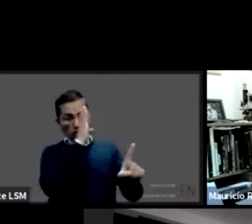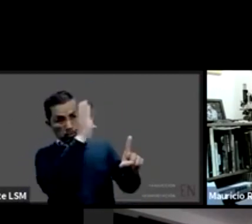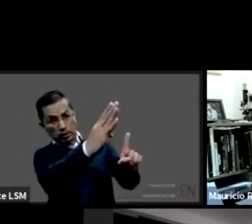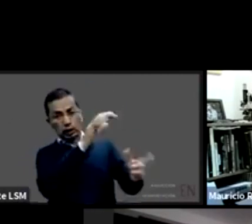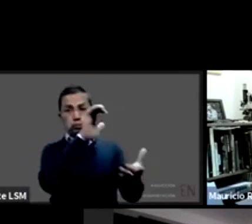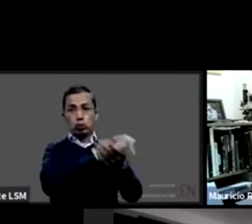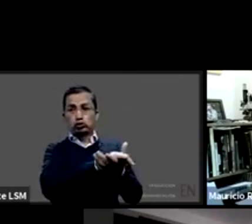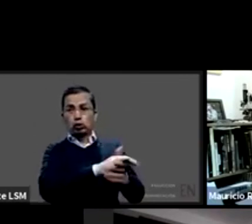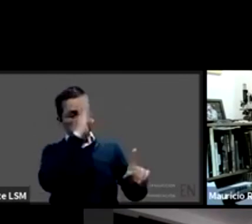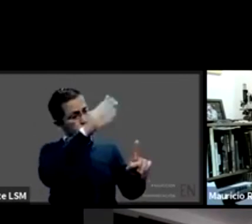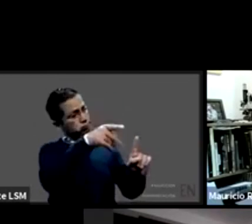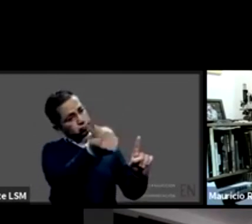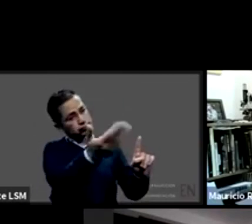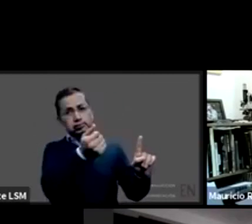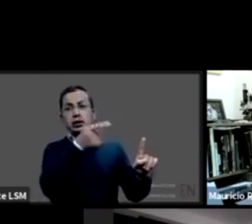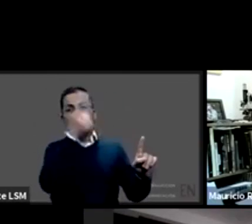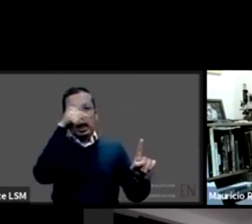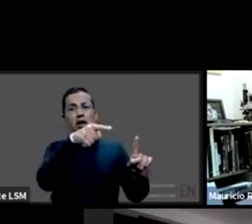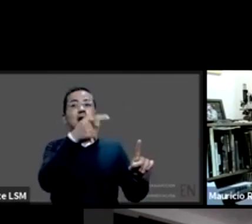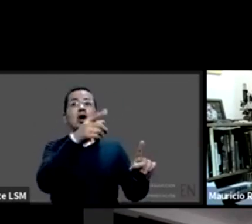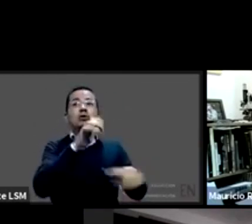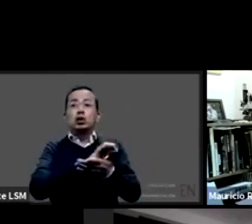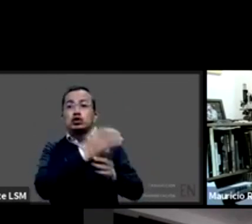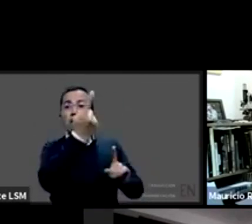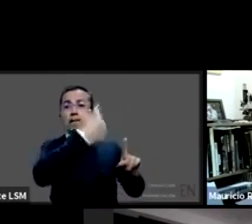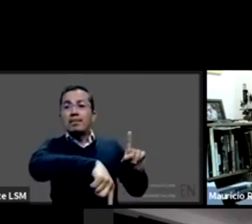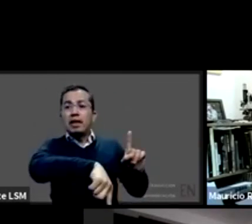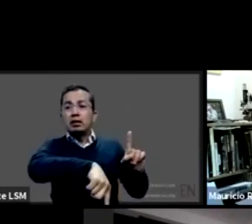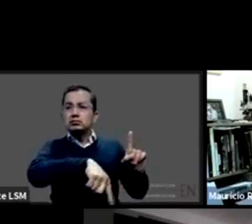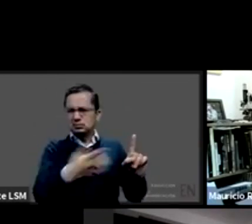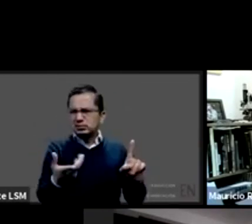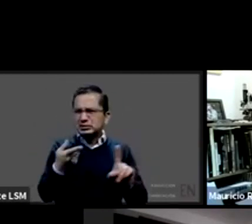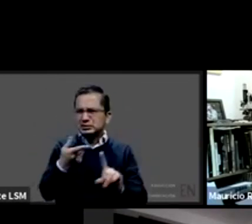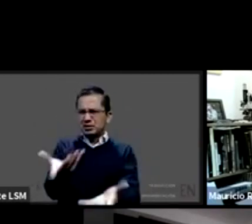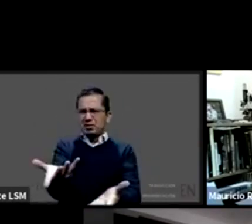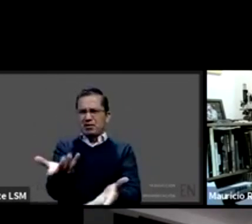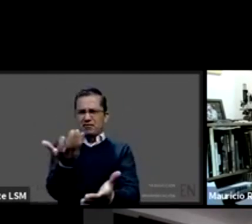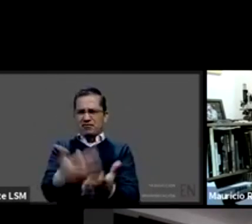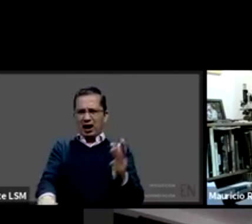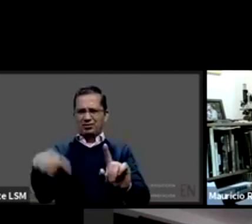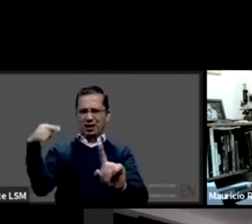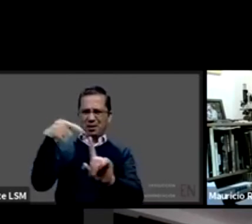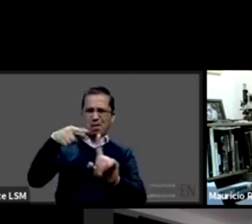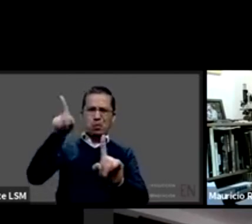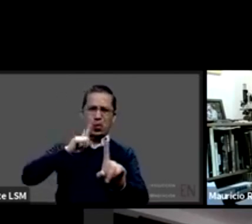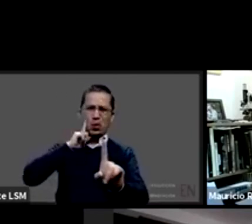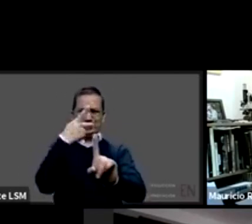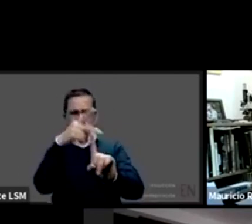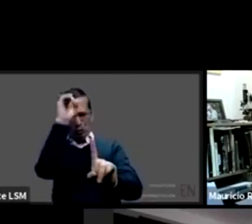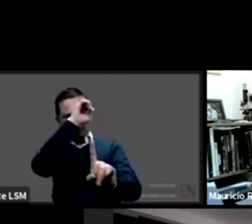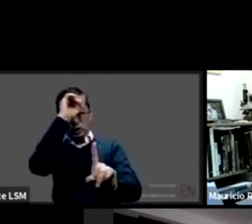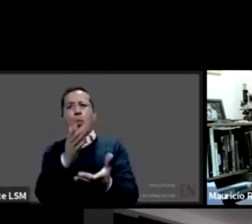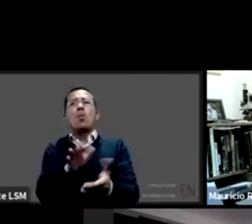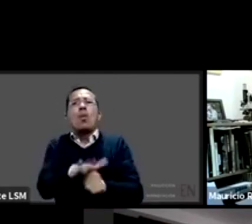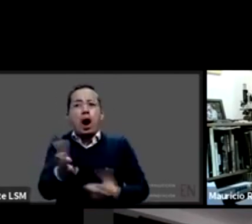hace esa cirugía entonces se juntan el hambre con las ganas de comer cuando se juntan la ignorancia la discriminación